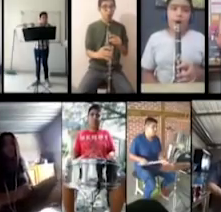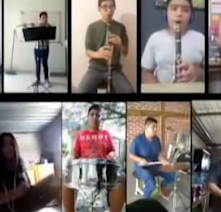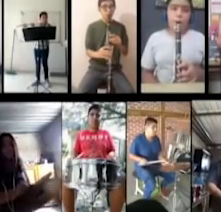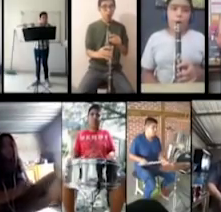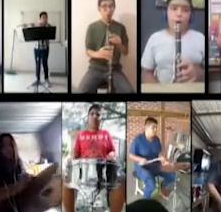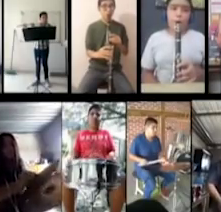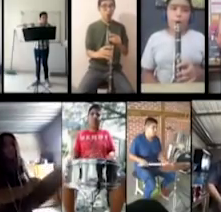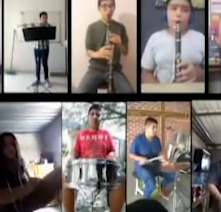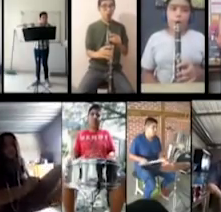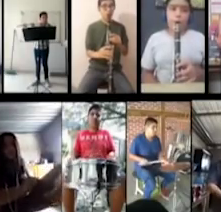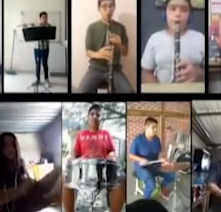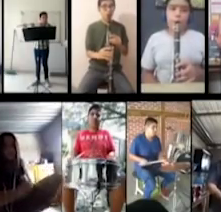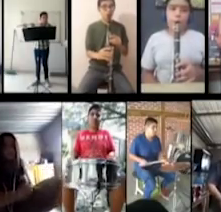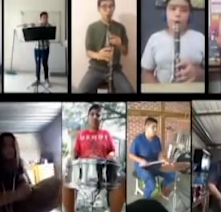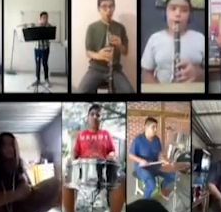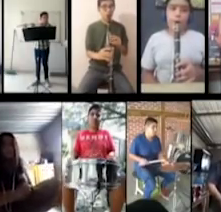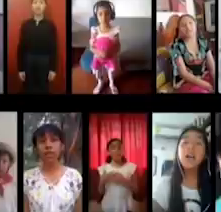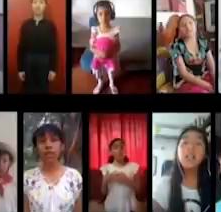Amén.